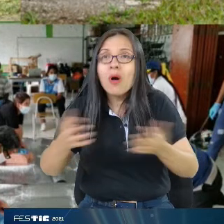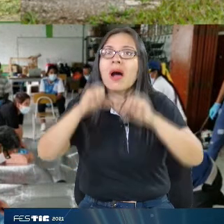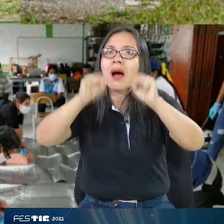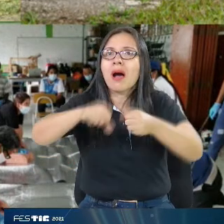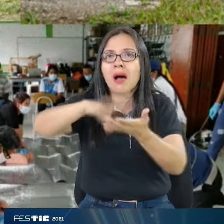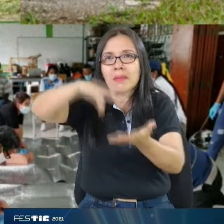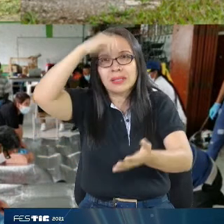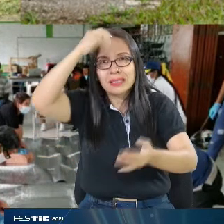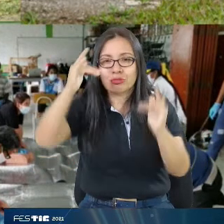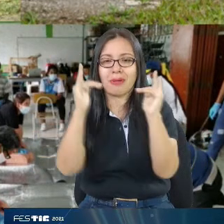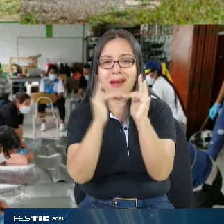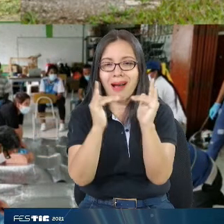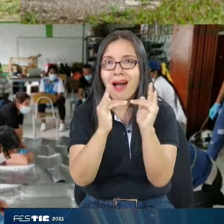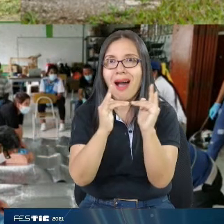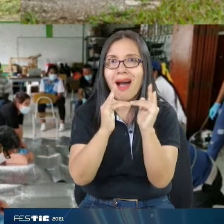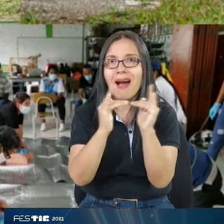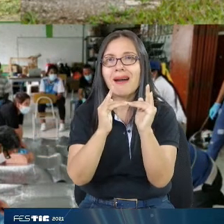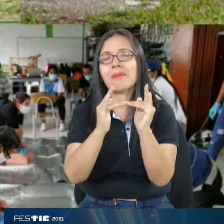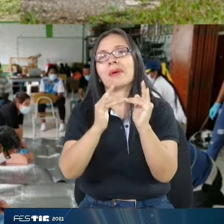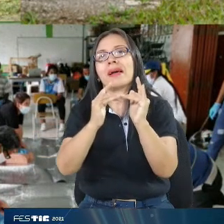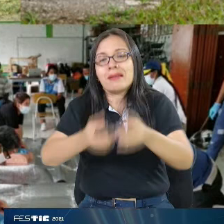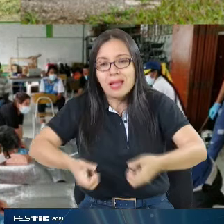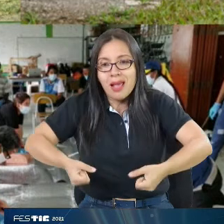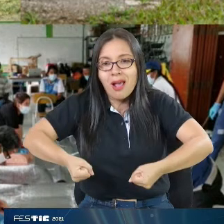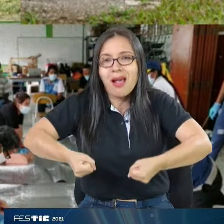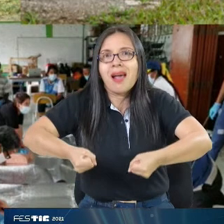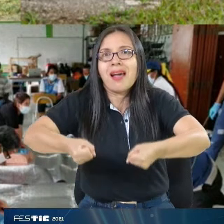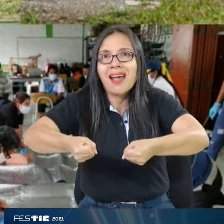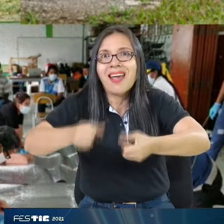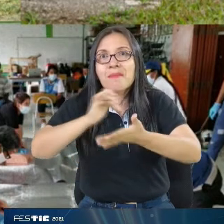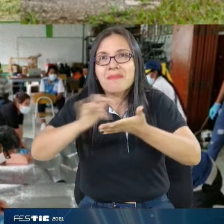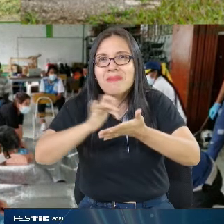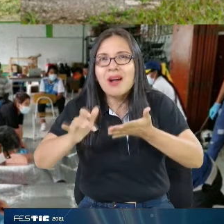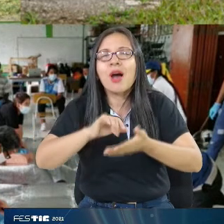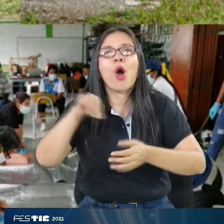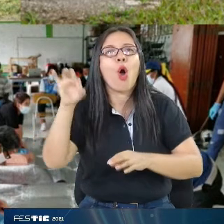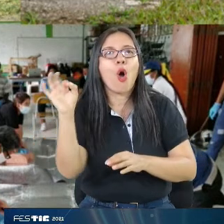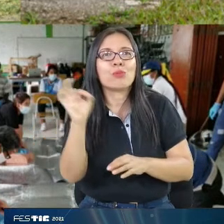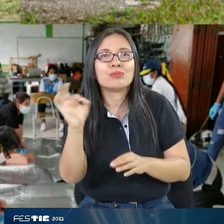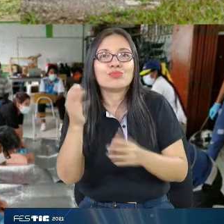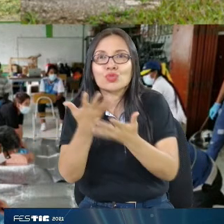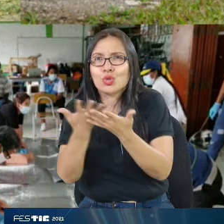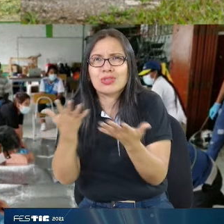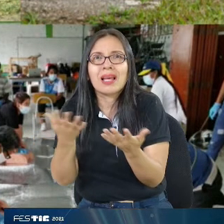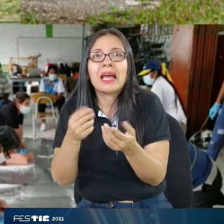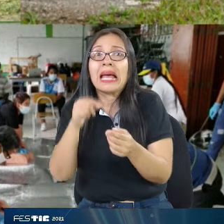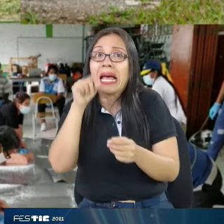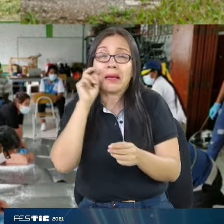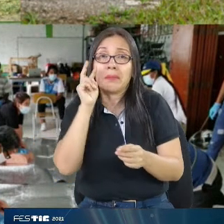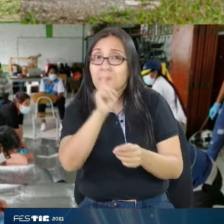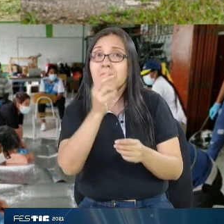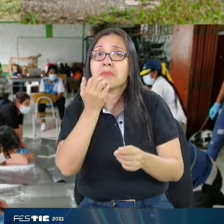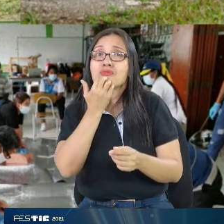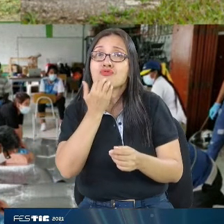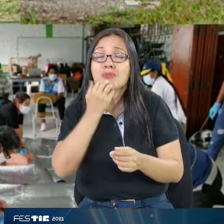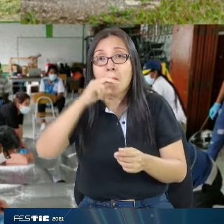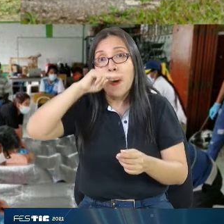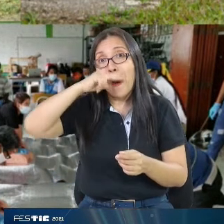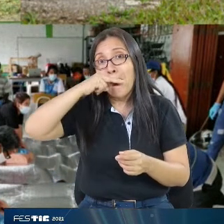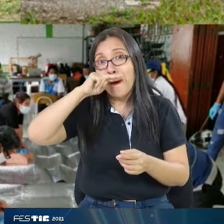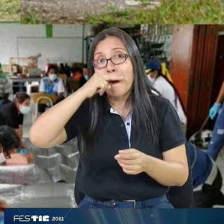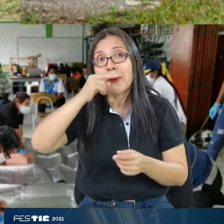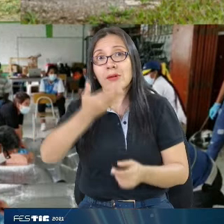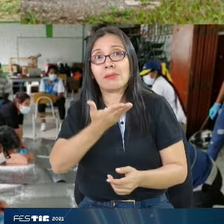reconocer esos puntos de encuentro. Aquí vemos, por ejemplo, a un niño con su